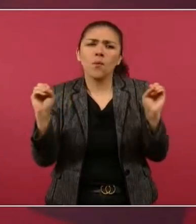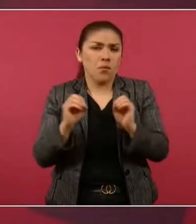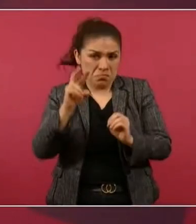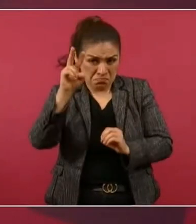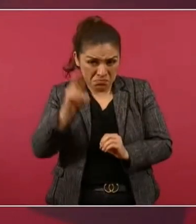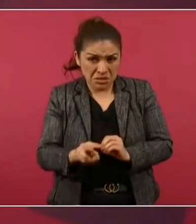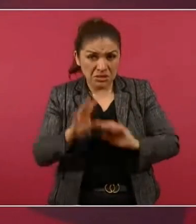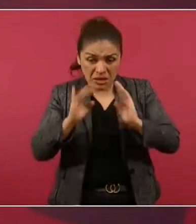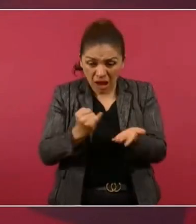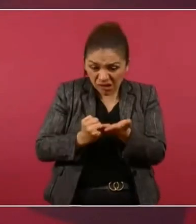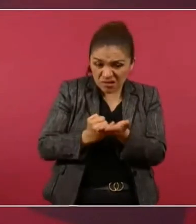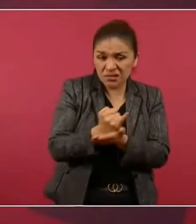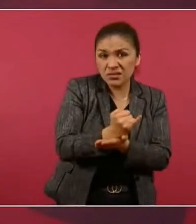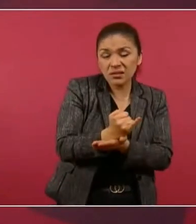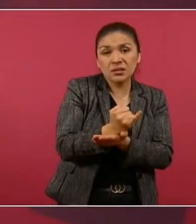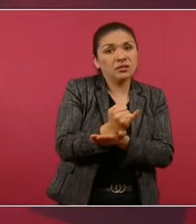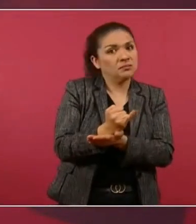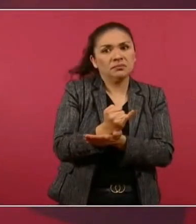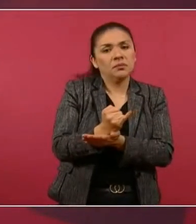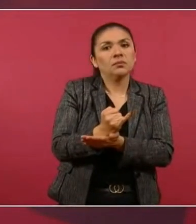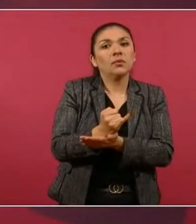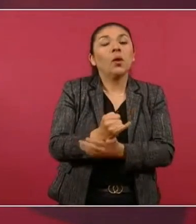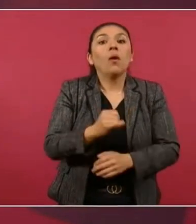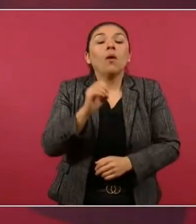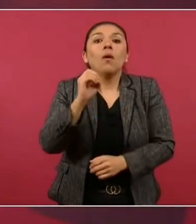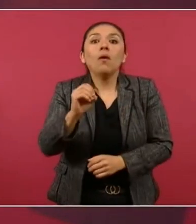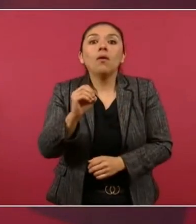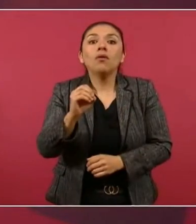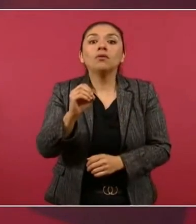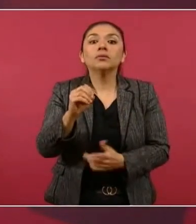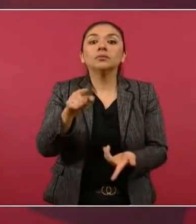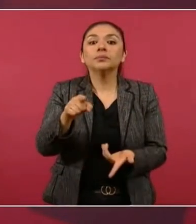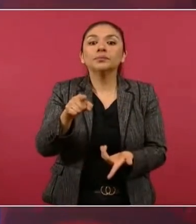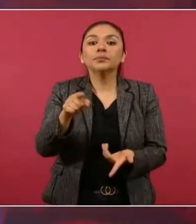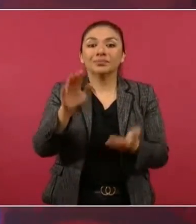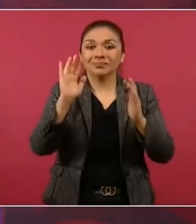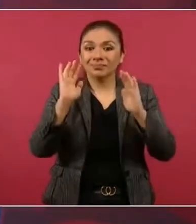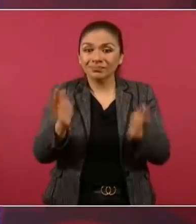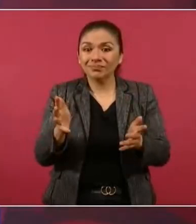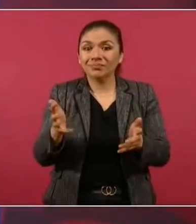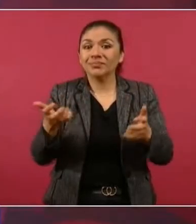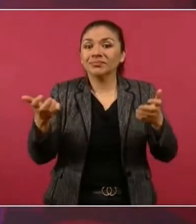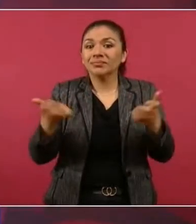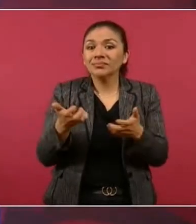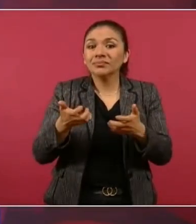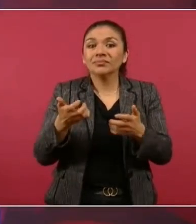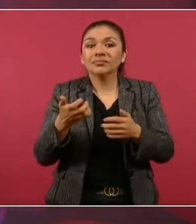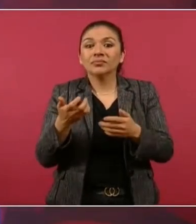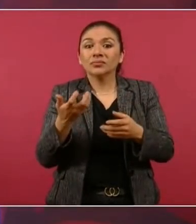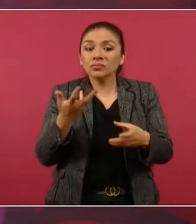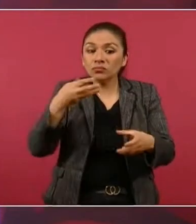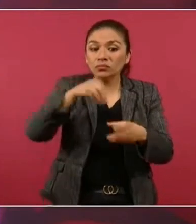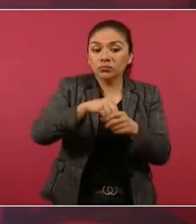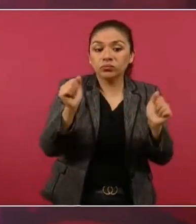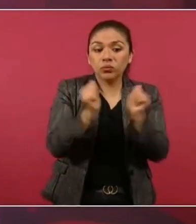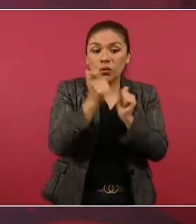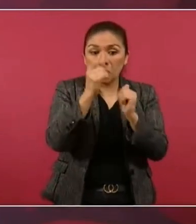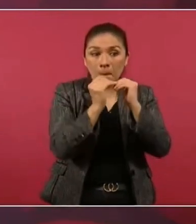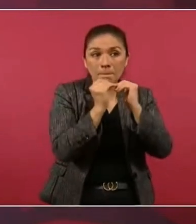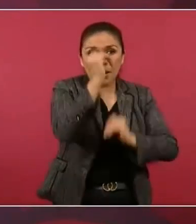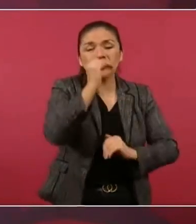reales y a veces ni siquiera se ha incluido inflación